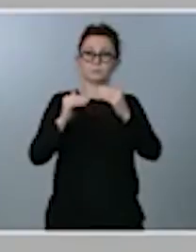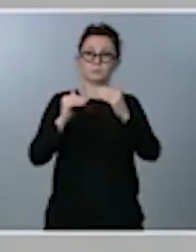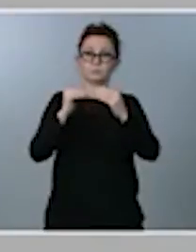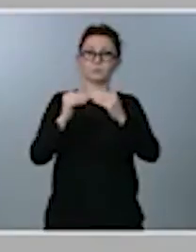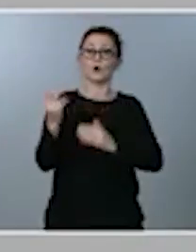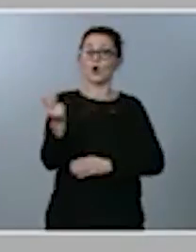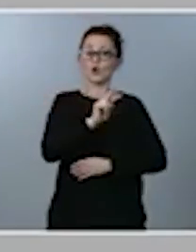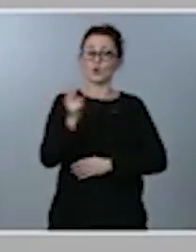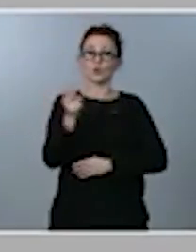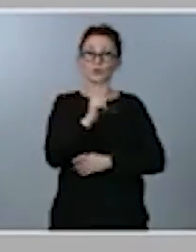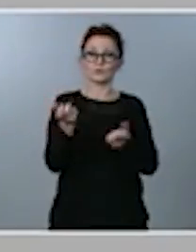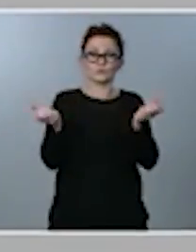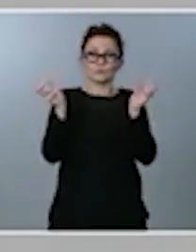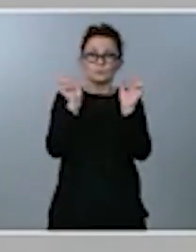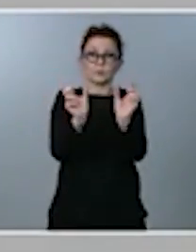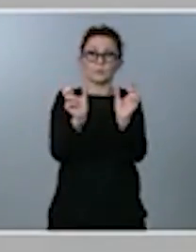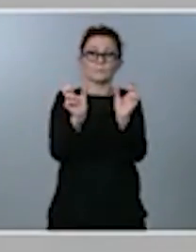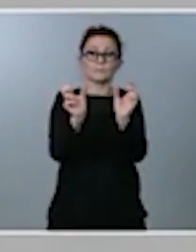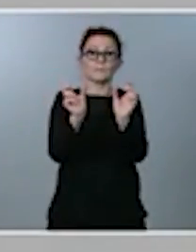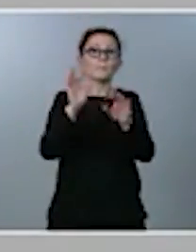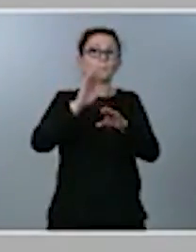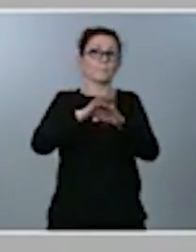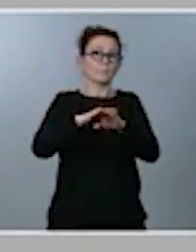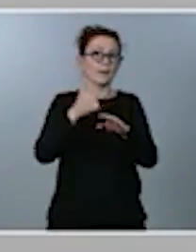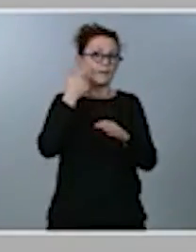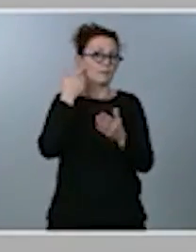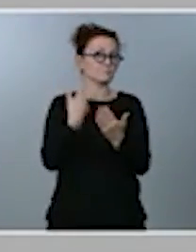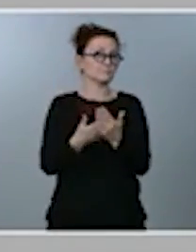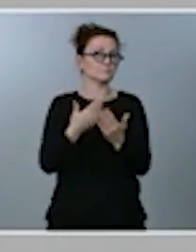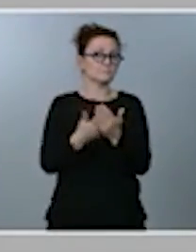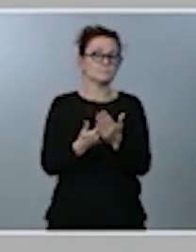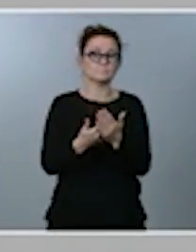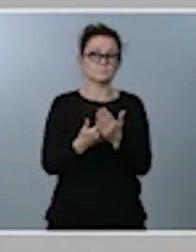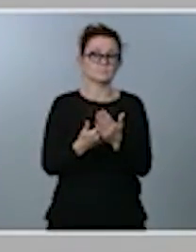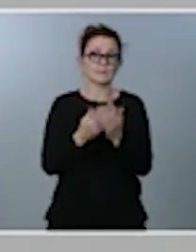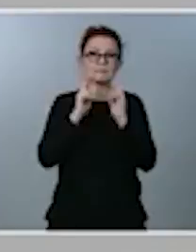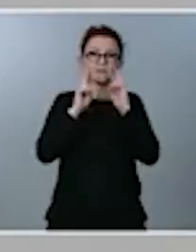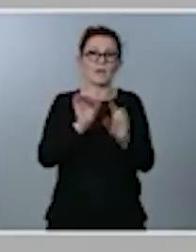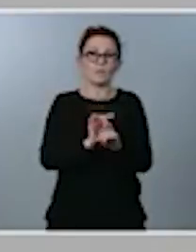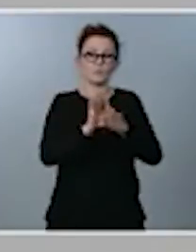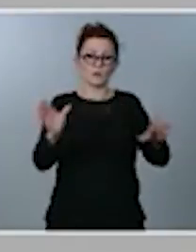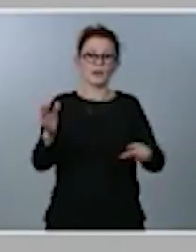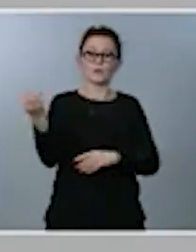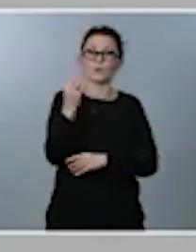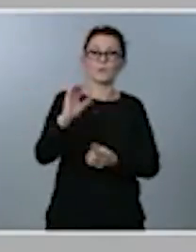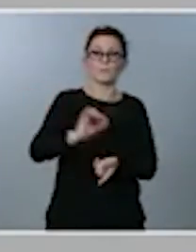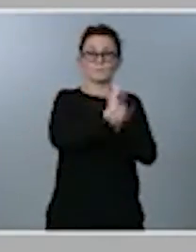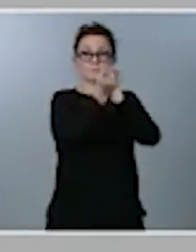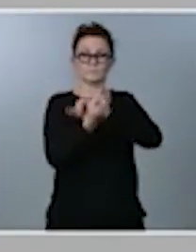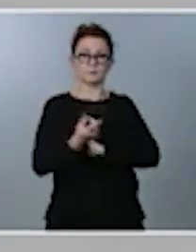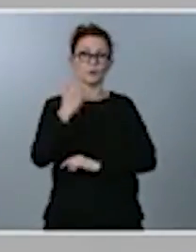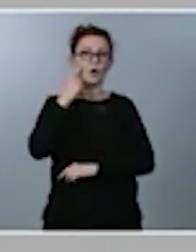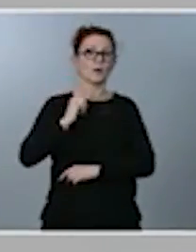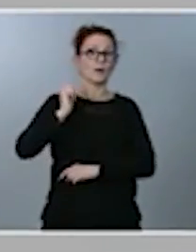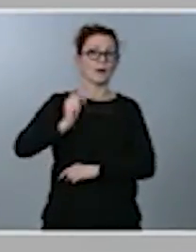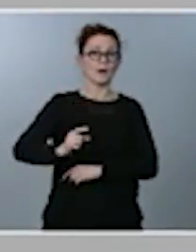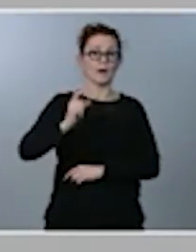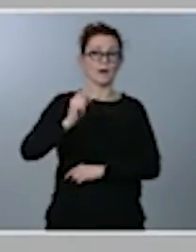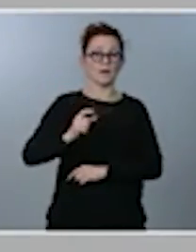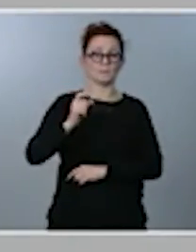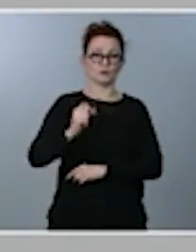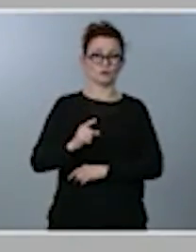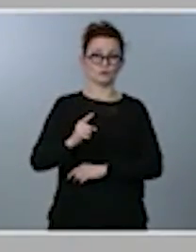de manera que mandemos un mensaje claro respecto a que tenemos que cambiar nuestros hábitos de consumo en relación con la